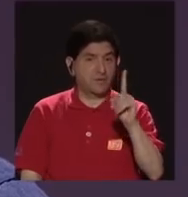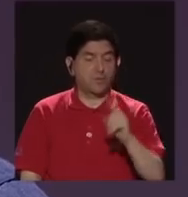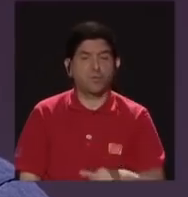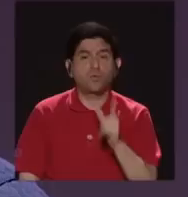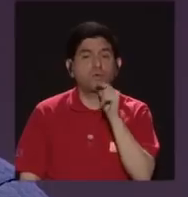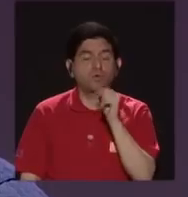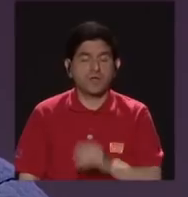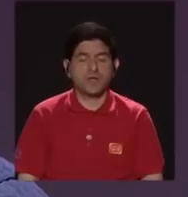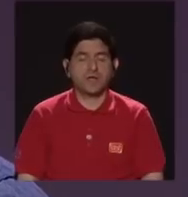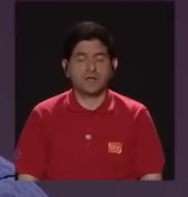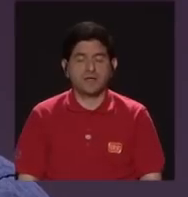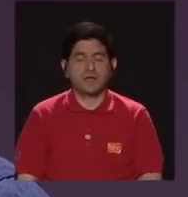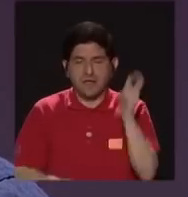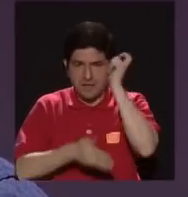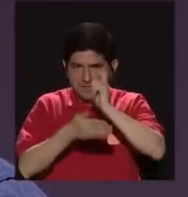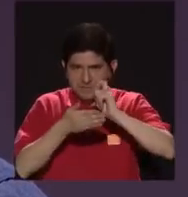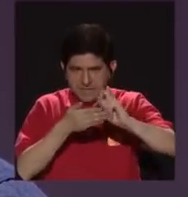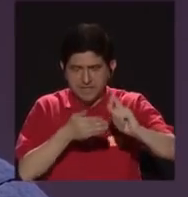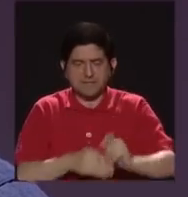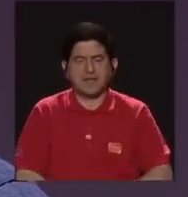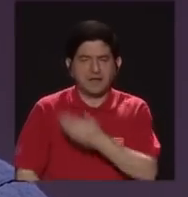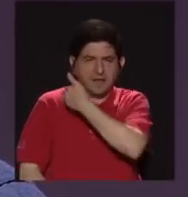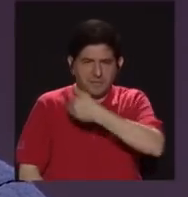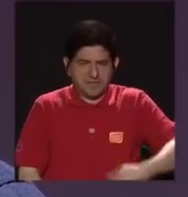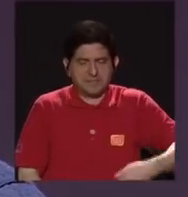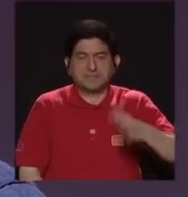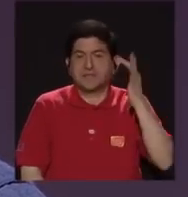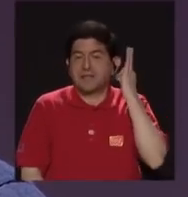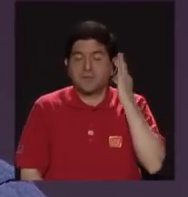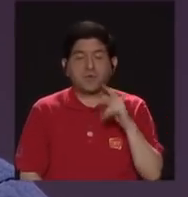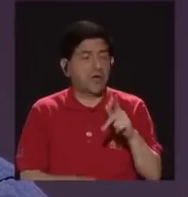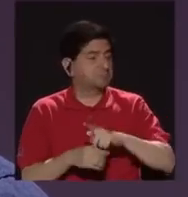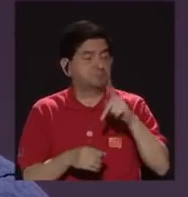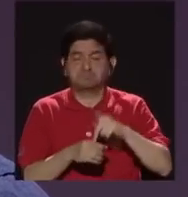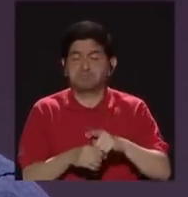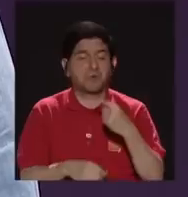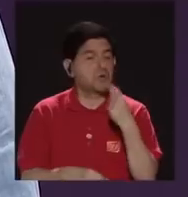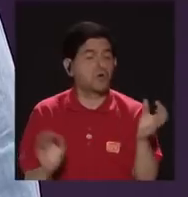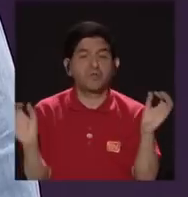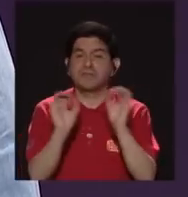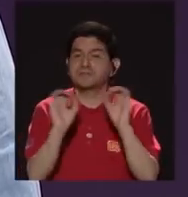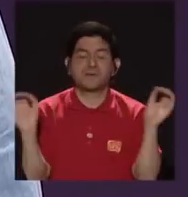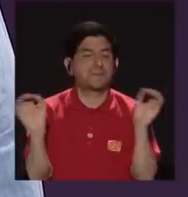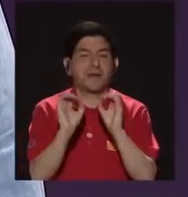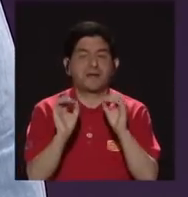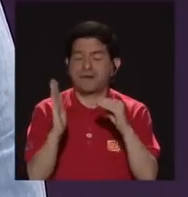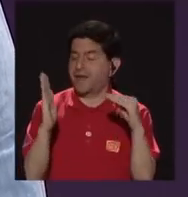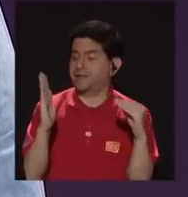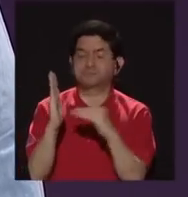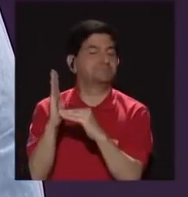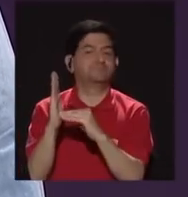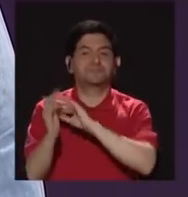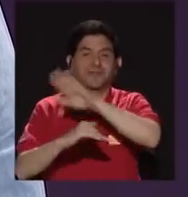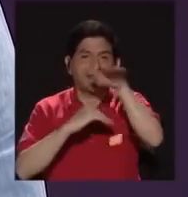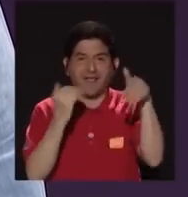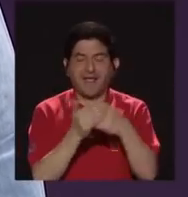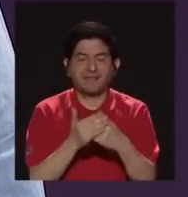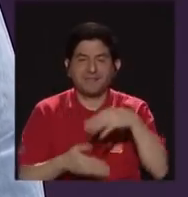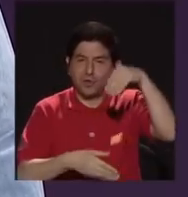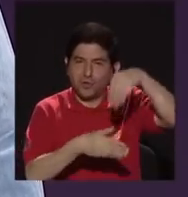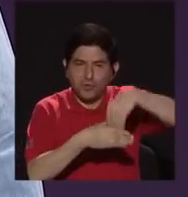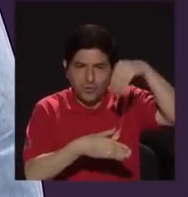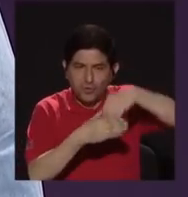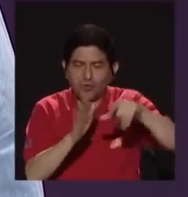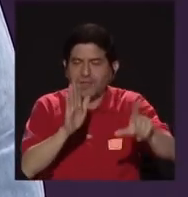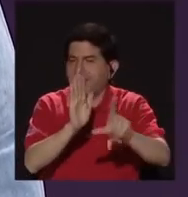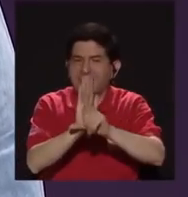nuestro INAMO, que es la Secretaría Presidencial de la Mujer. No está mencionado en absoluto en todo el contenido